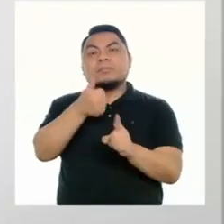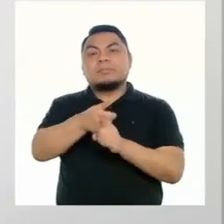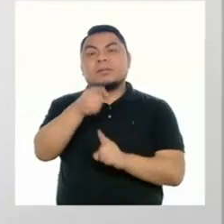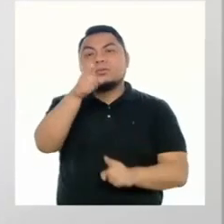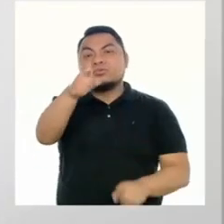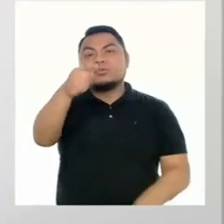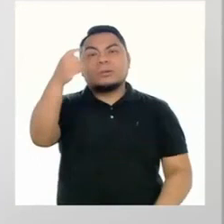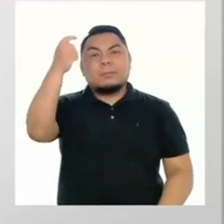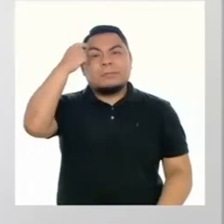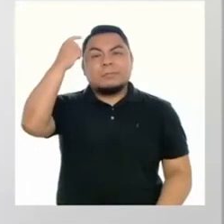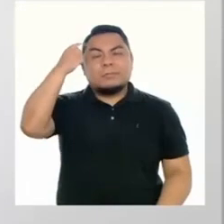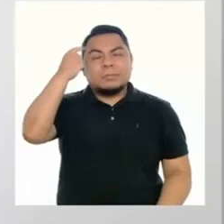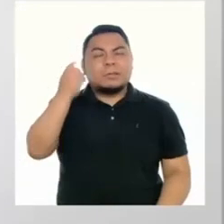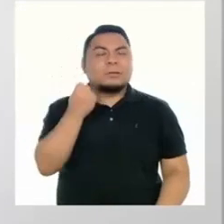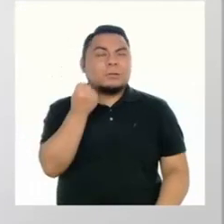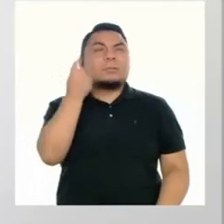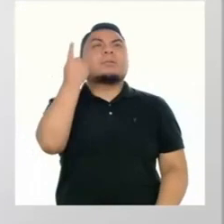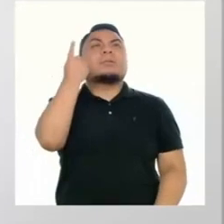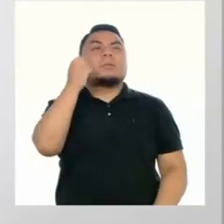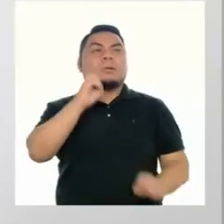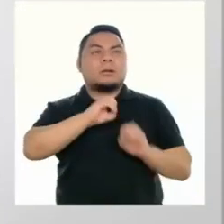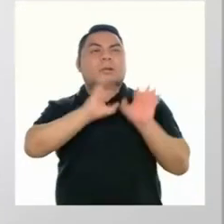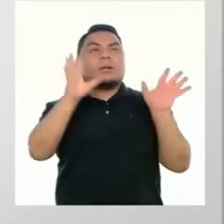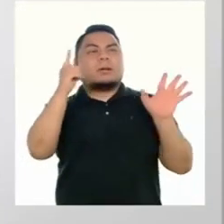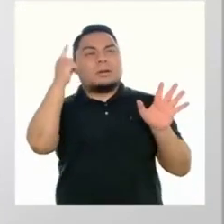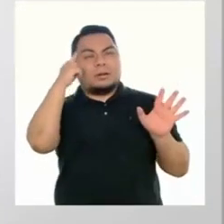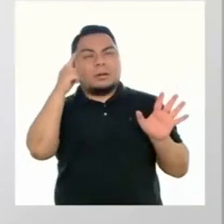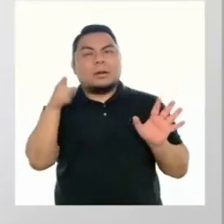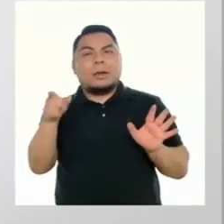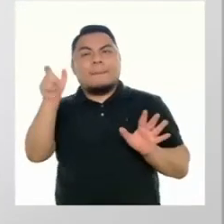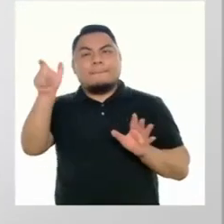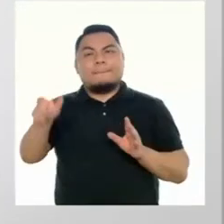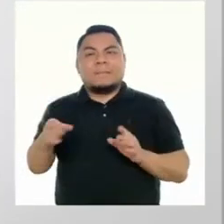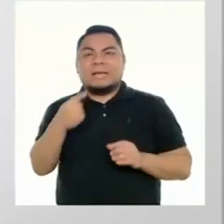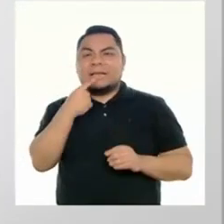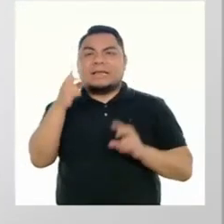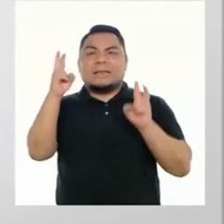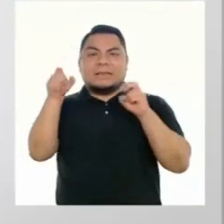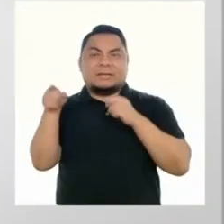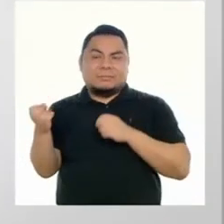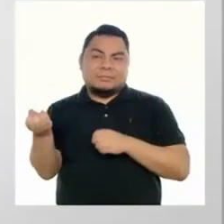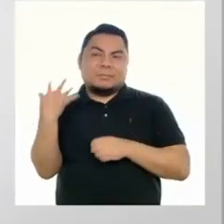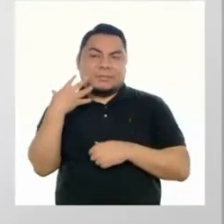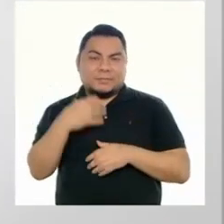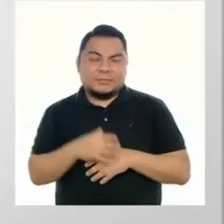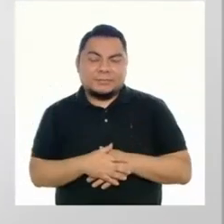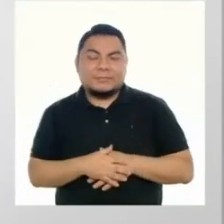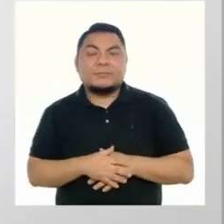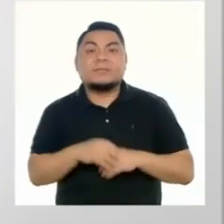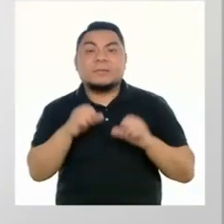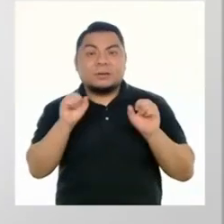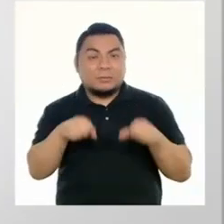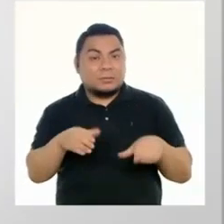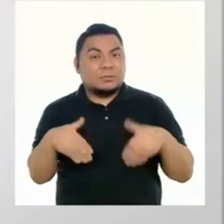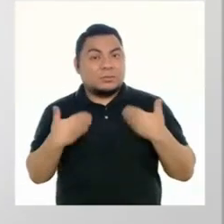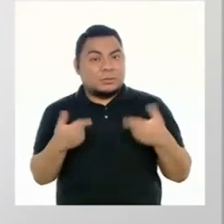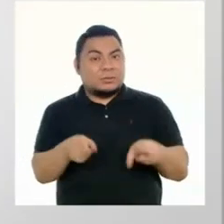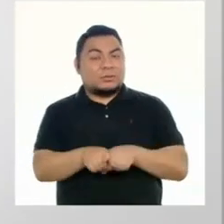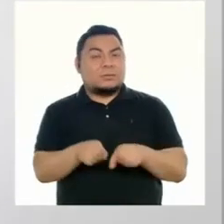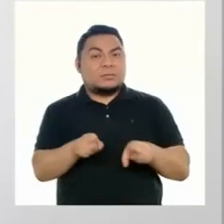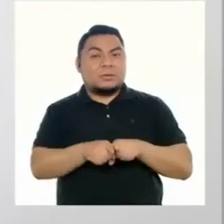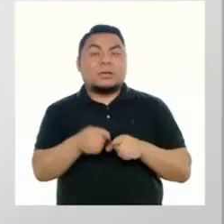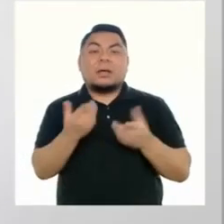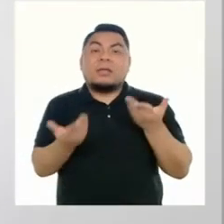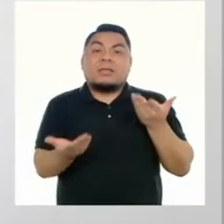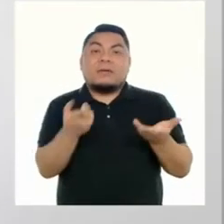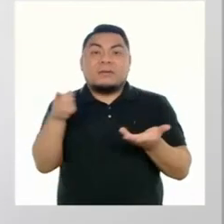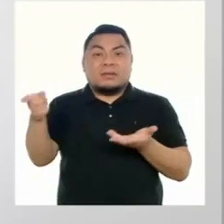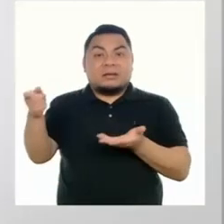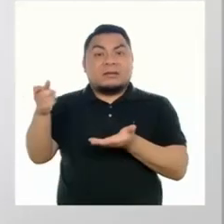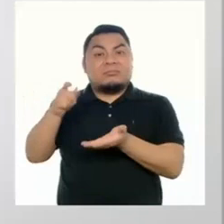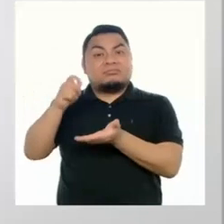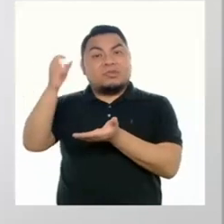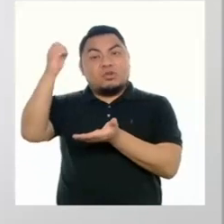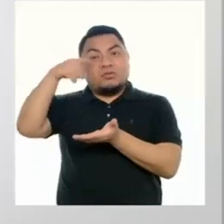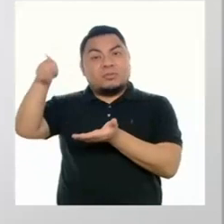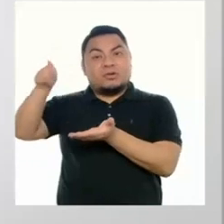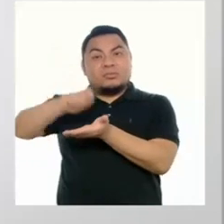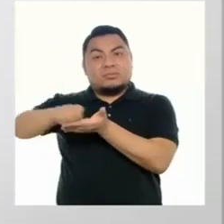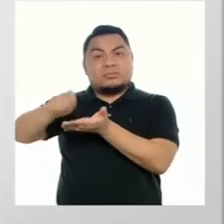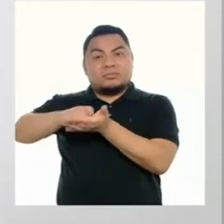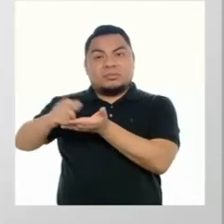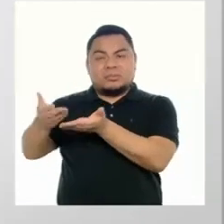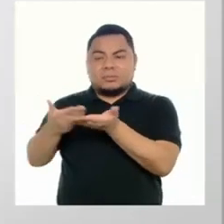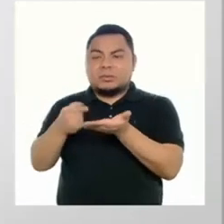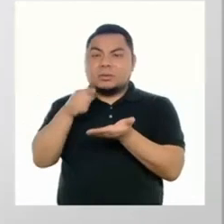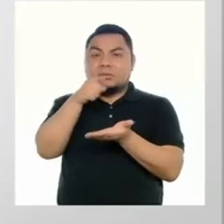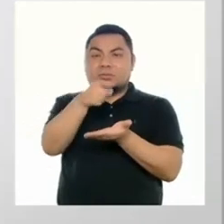e inferencias respecto a lo que el autor piensa del tema. También es posible que no estemos en total acuerdo con las